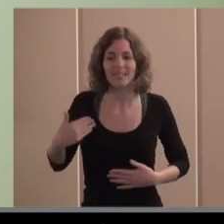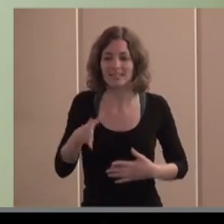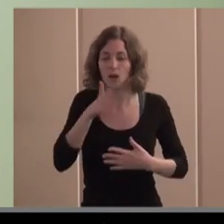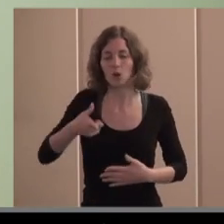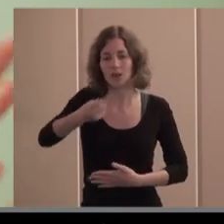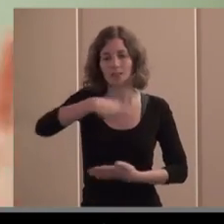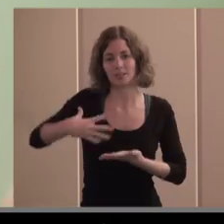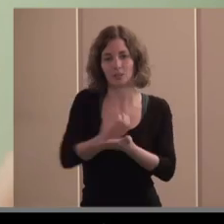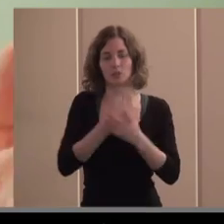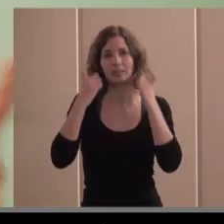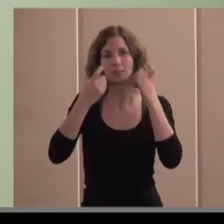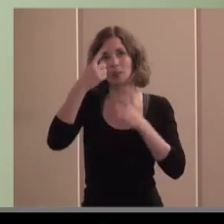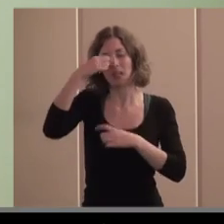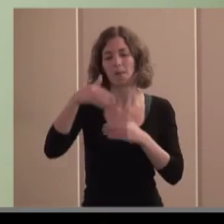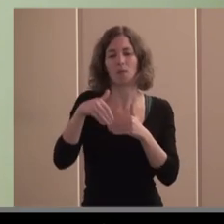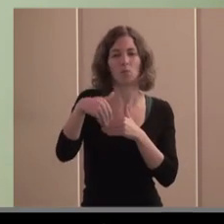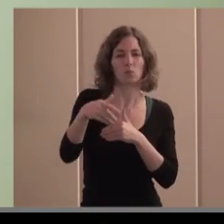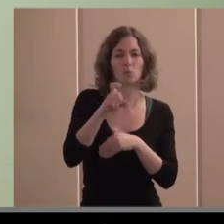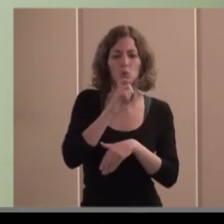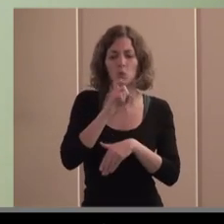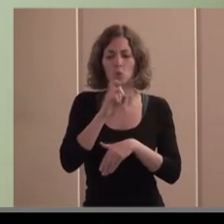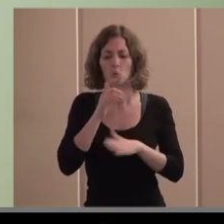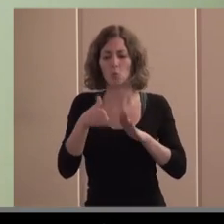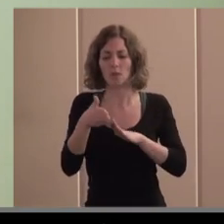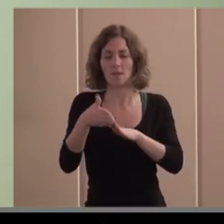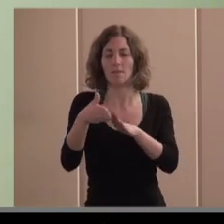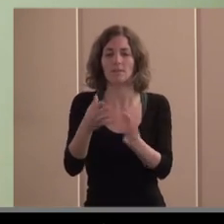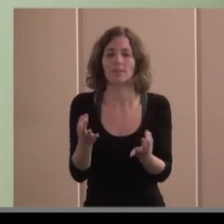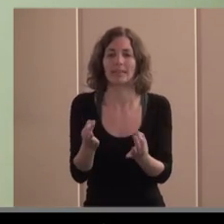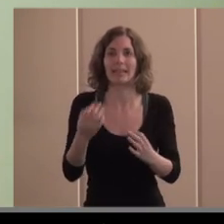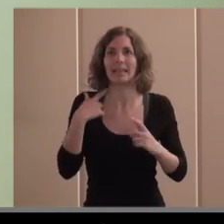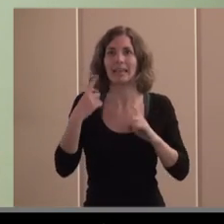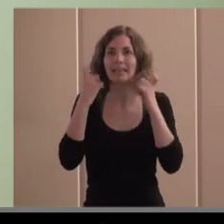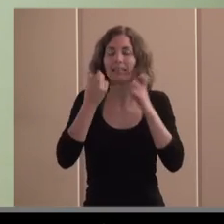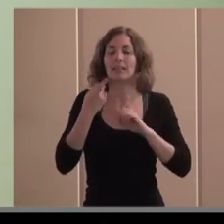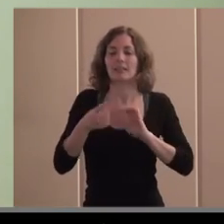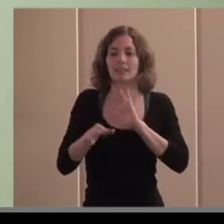van las cosas y hacia dónde van y podamos de alguna manera seguir pensando en clave